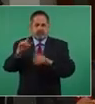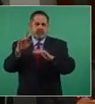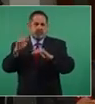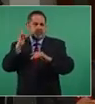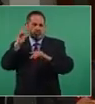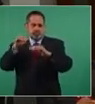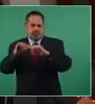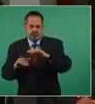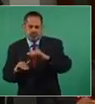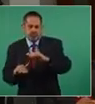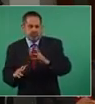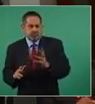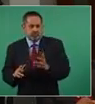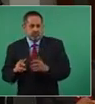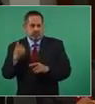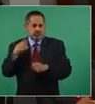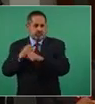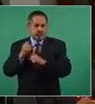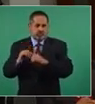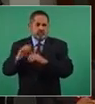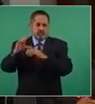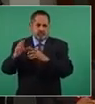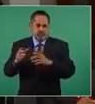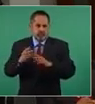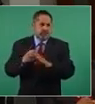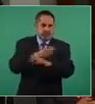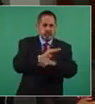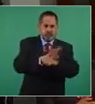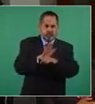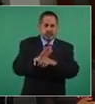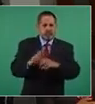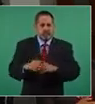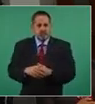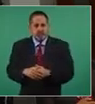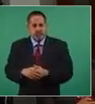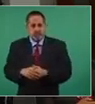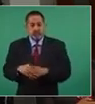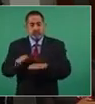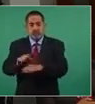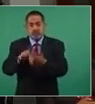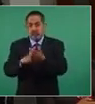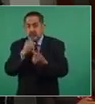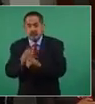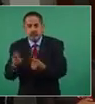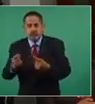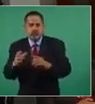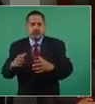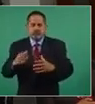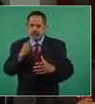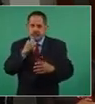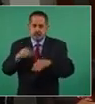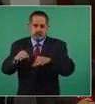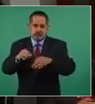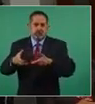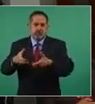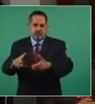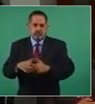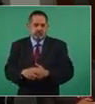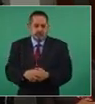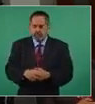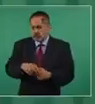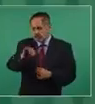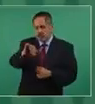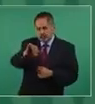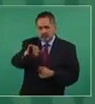incremento del año pasado antes de la pandemia. Sobre el número de niños que está trabajando en la calle.